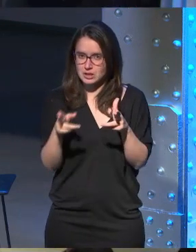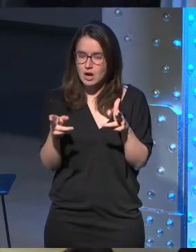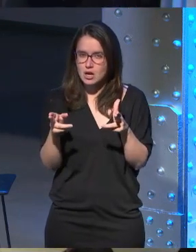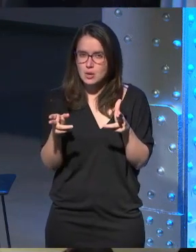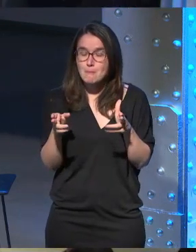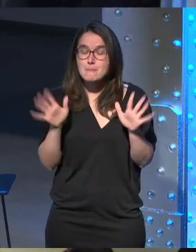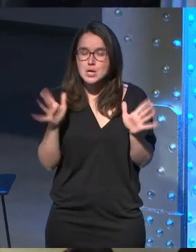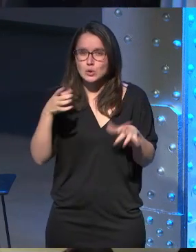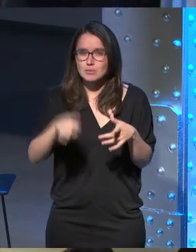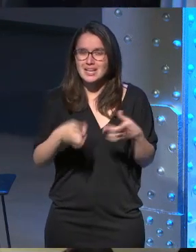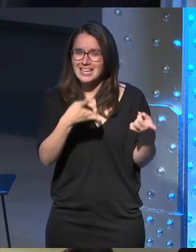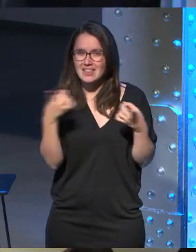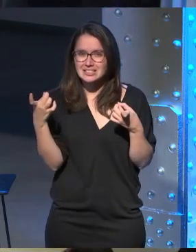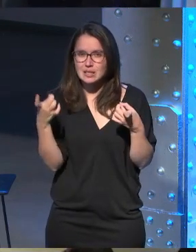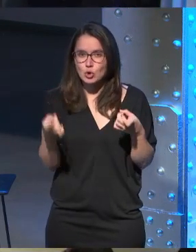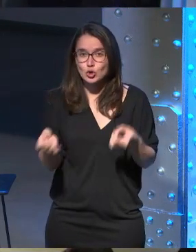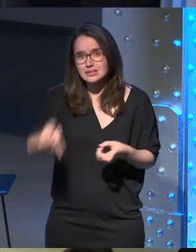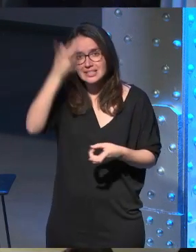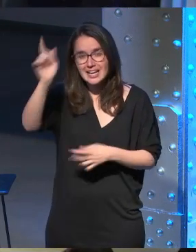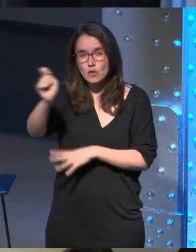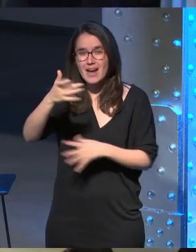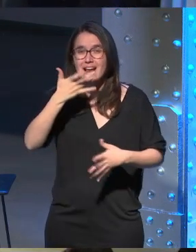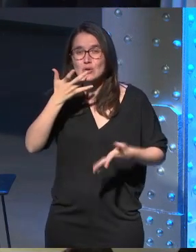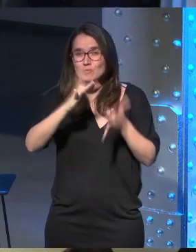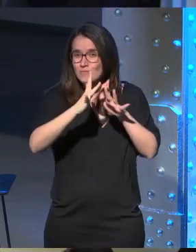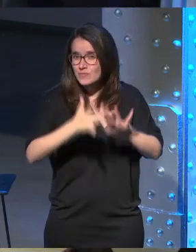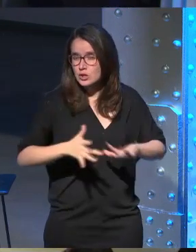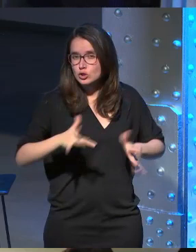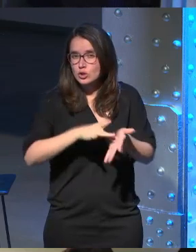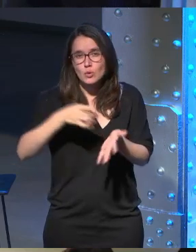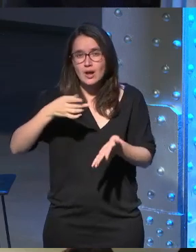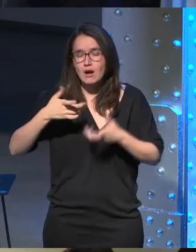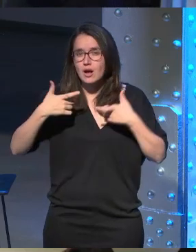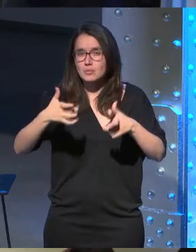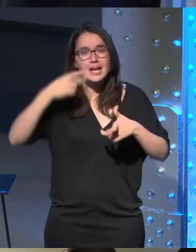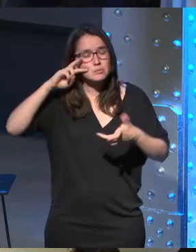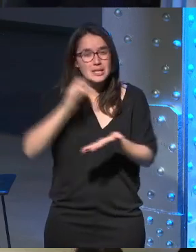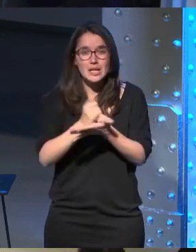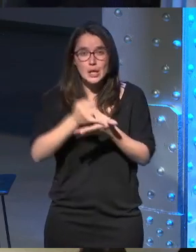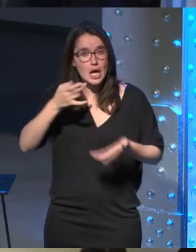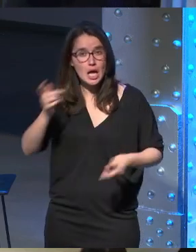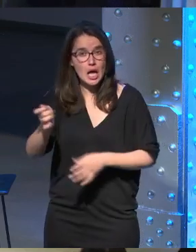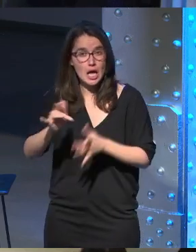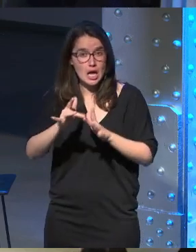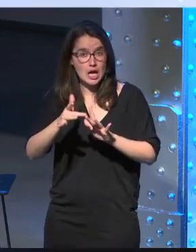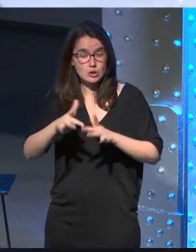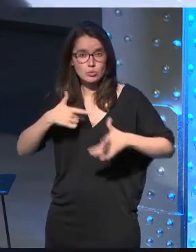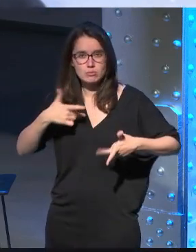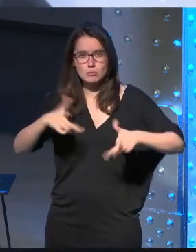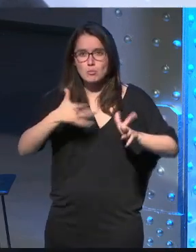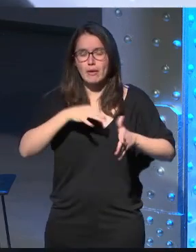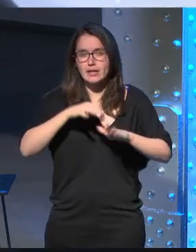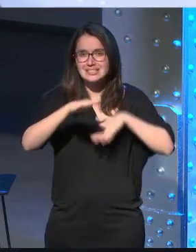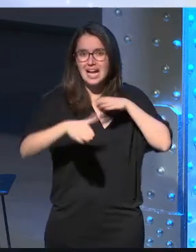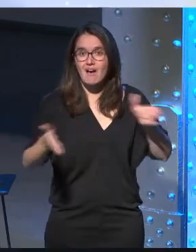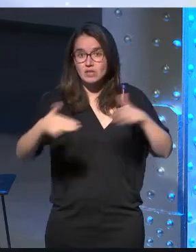pero también necesitamos innovar y meter algo interactivo entonces hicimos una parte de la experiencia interactiva en el que libremente tú podías caminar